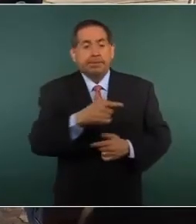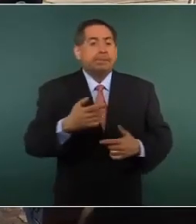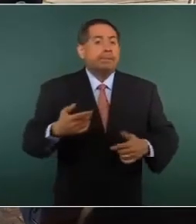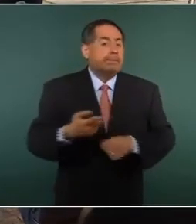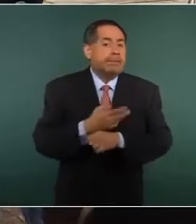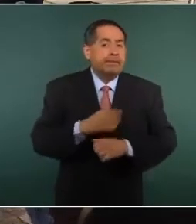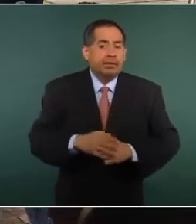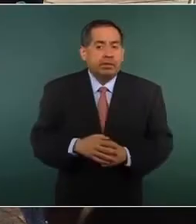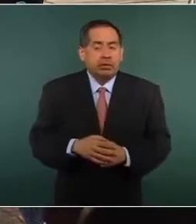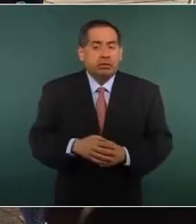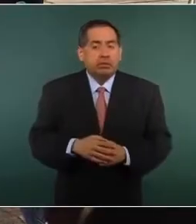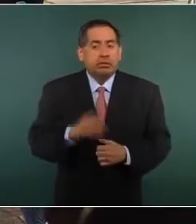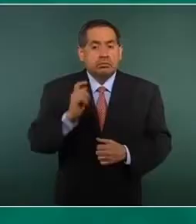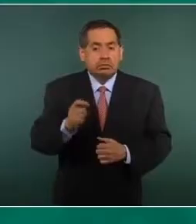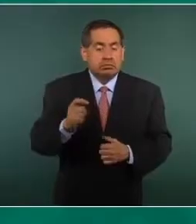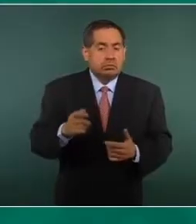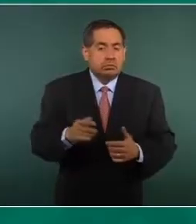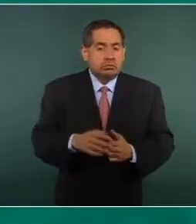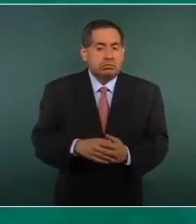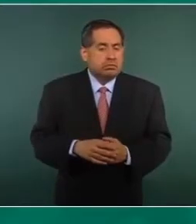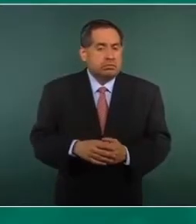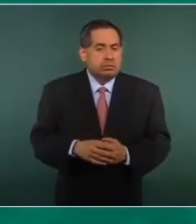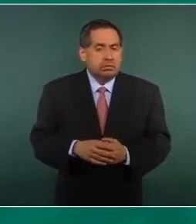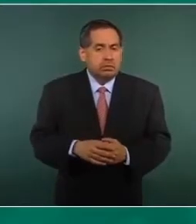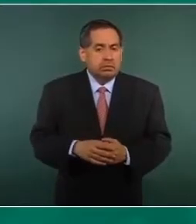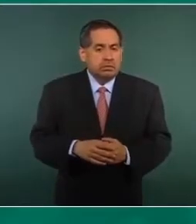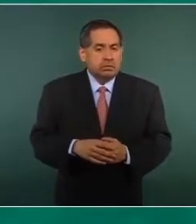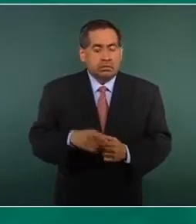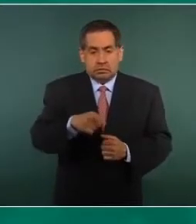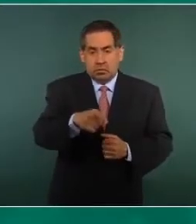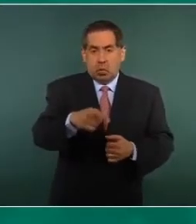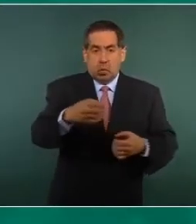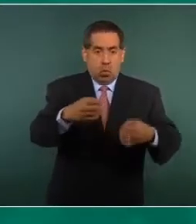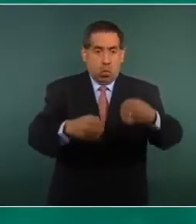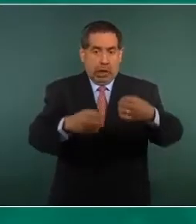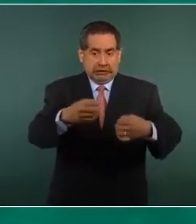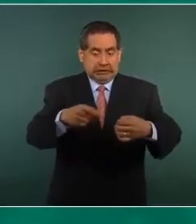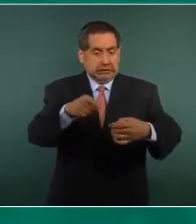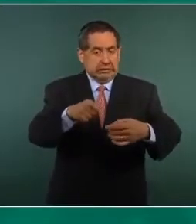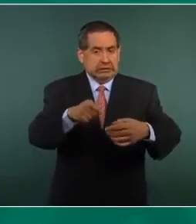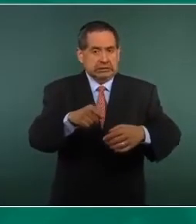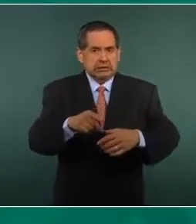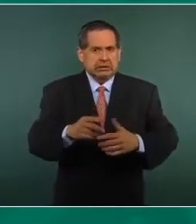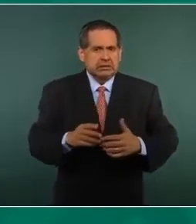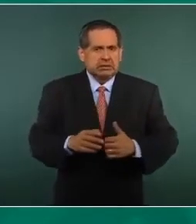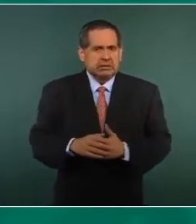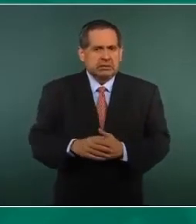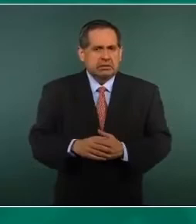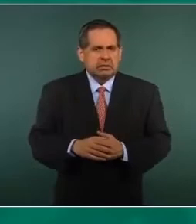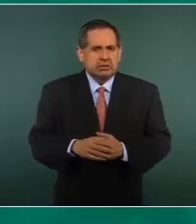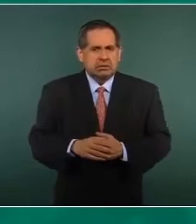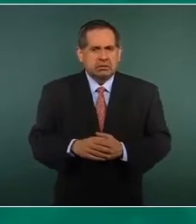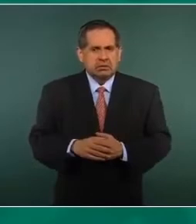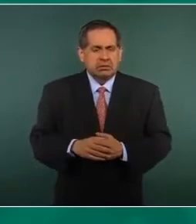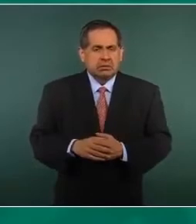fue este servidor público a